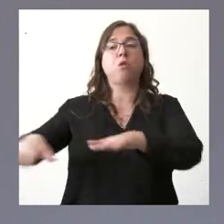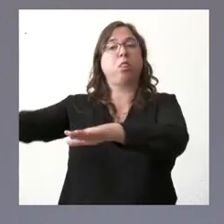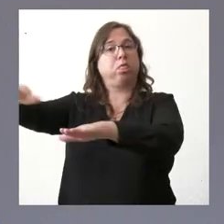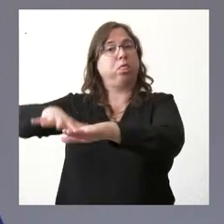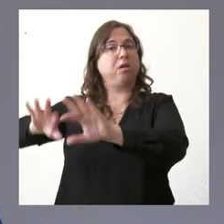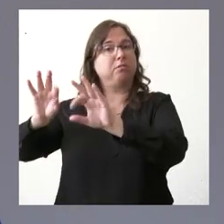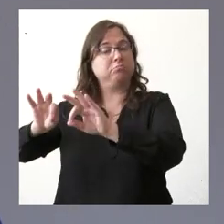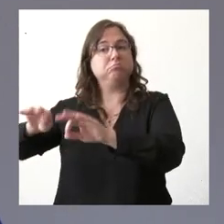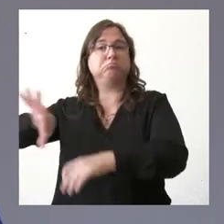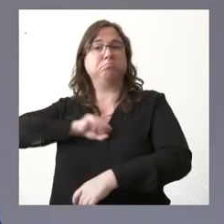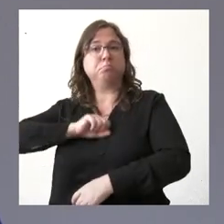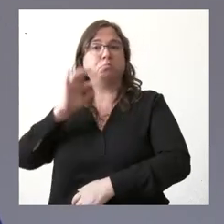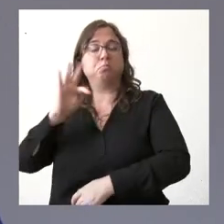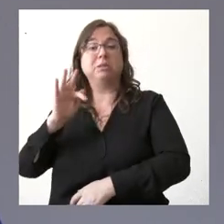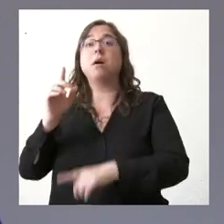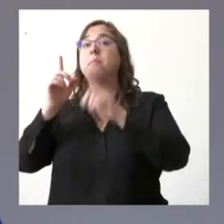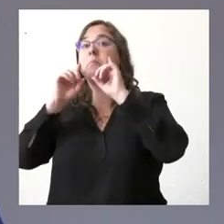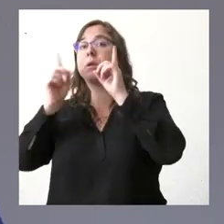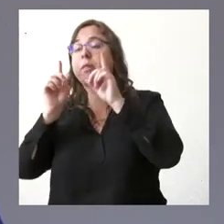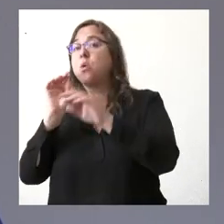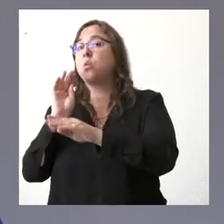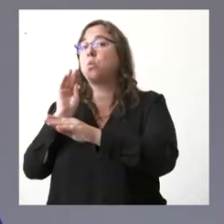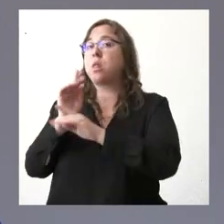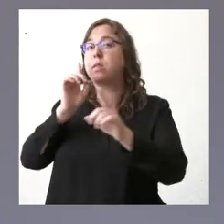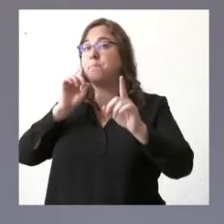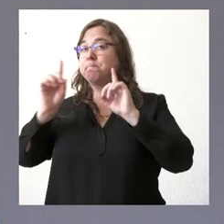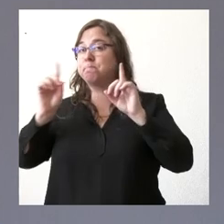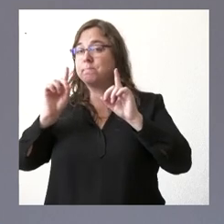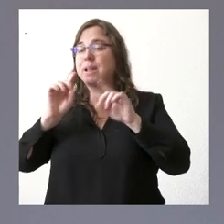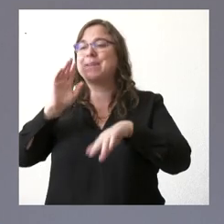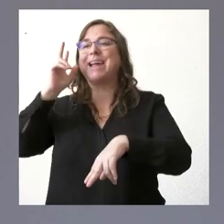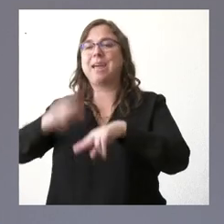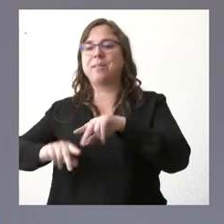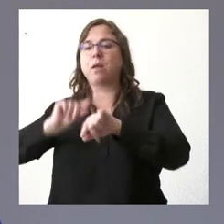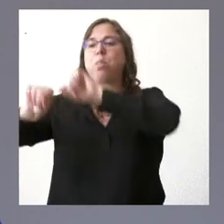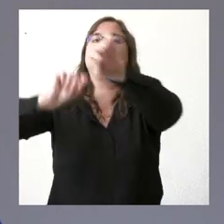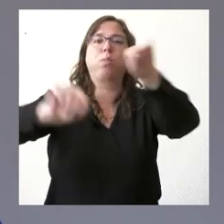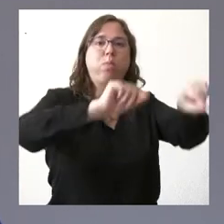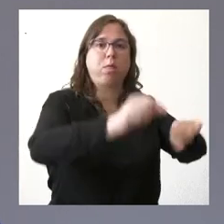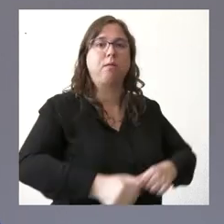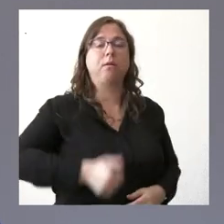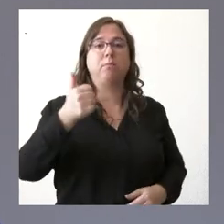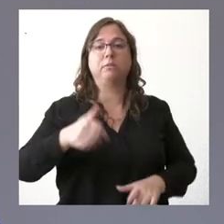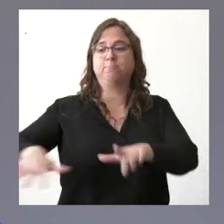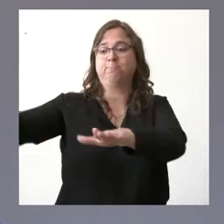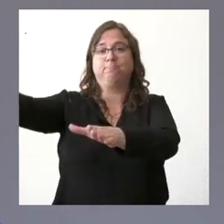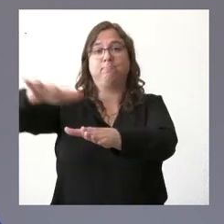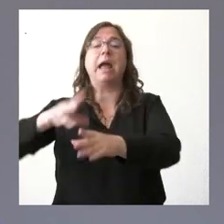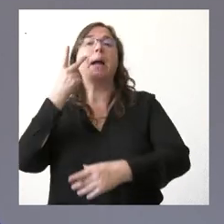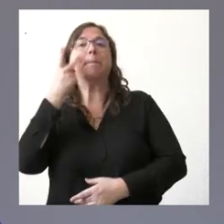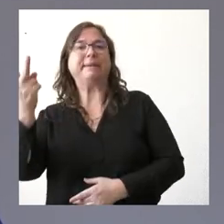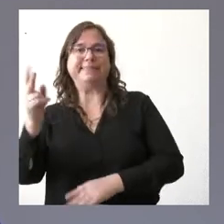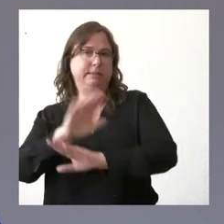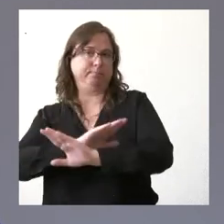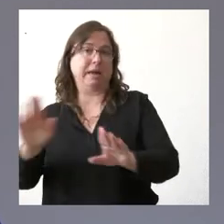residencia y por prevención por precaución precisamente para cortar esa transmisibilidad se restringen las visitas